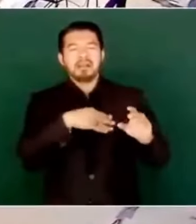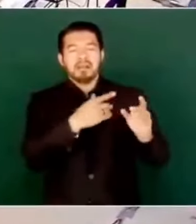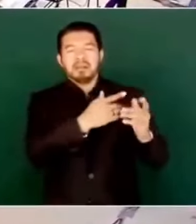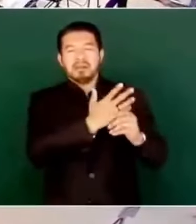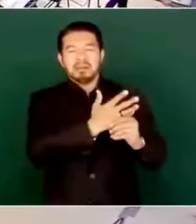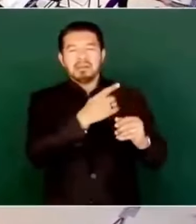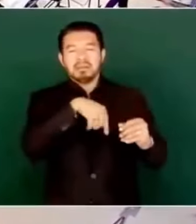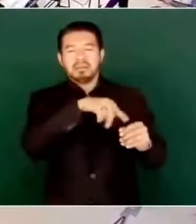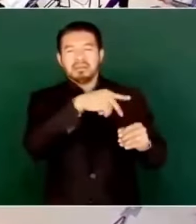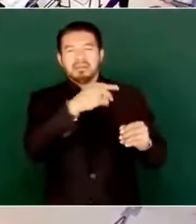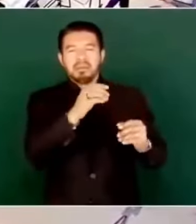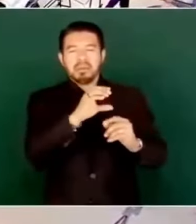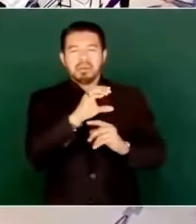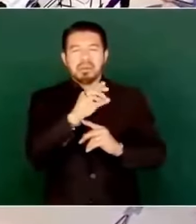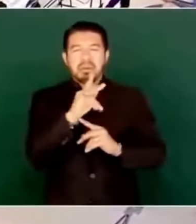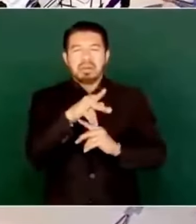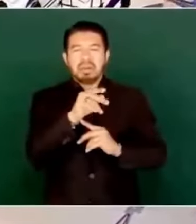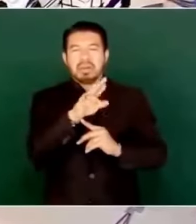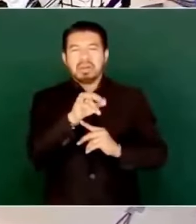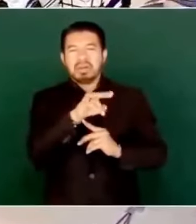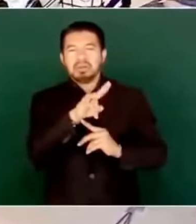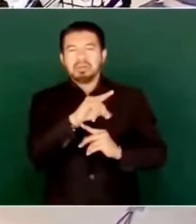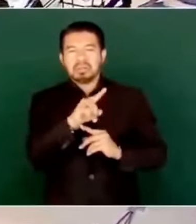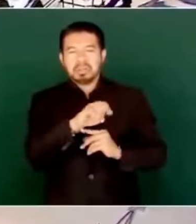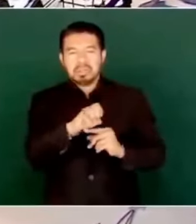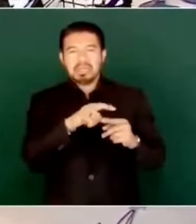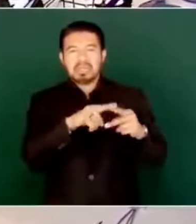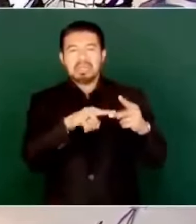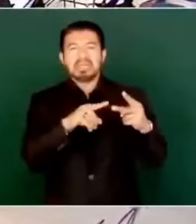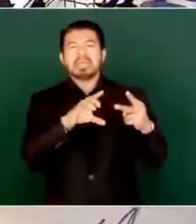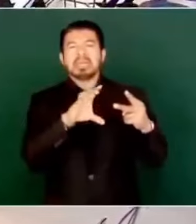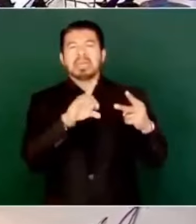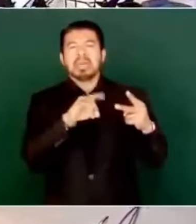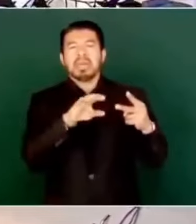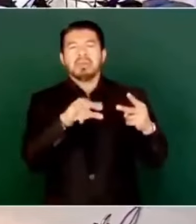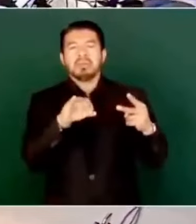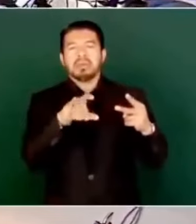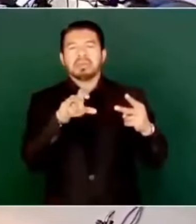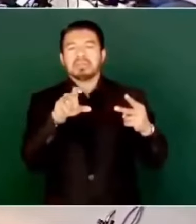Denise Dresser,